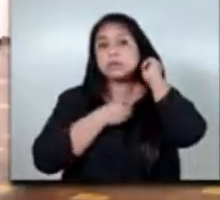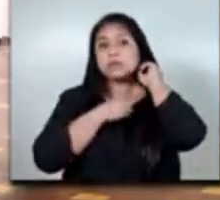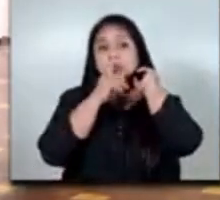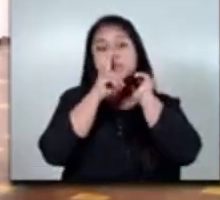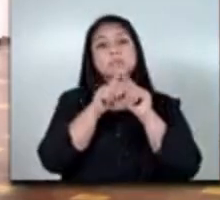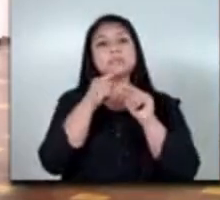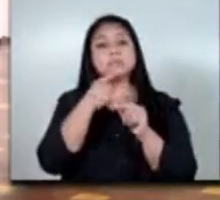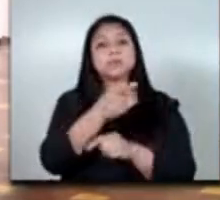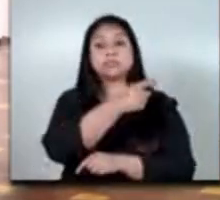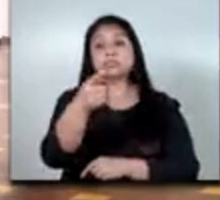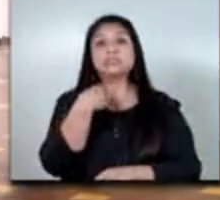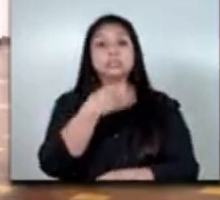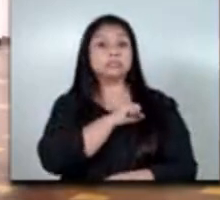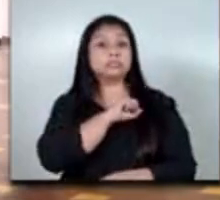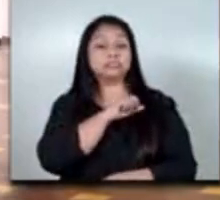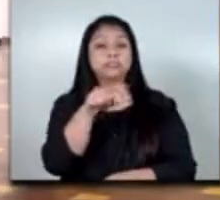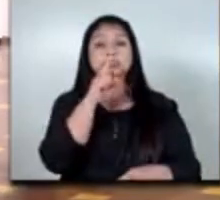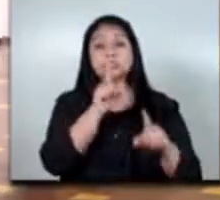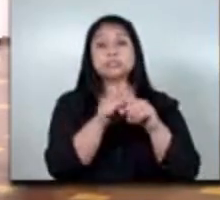a todos los compañeros que quieran